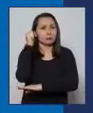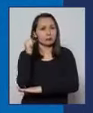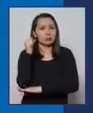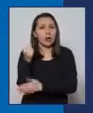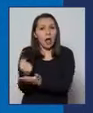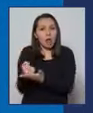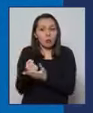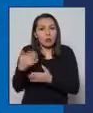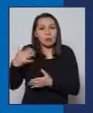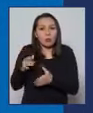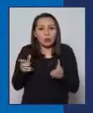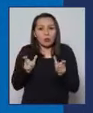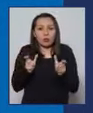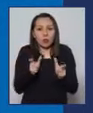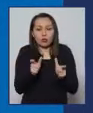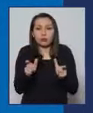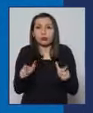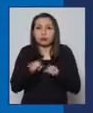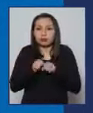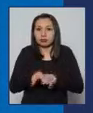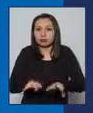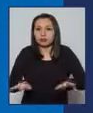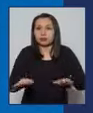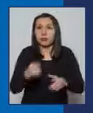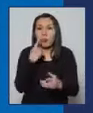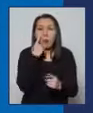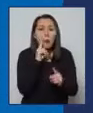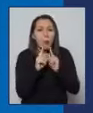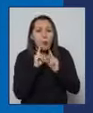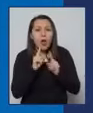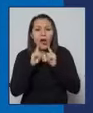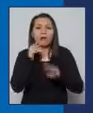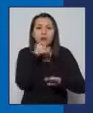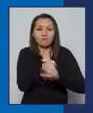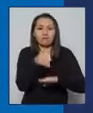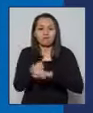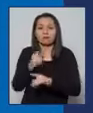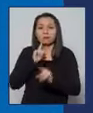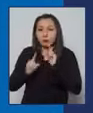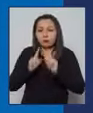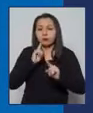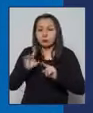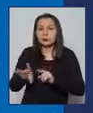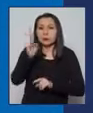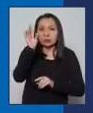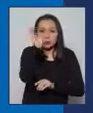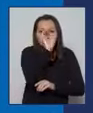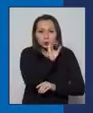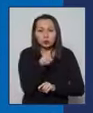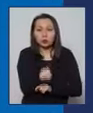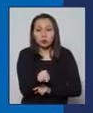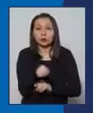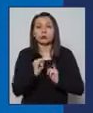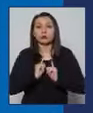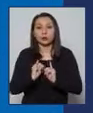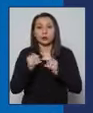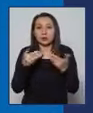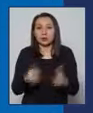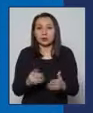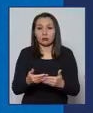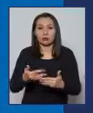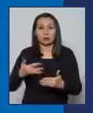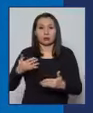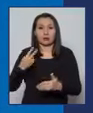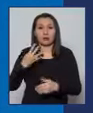importantes para la contención del coronavirus, testear, testear y testear, podemos decir que se han informado en las